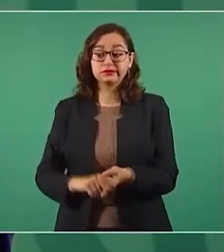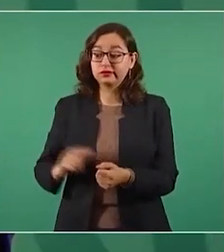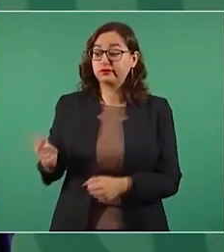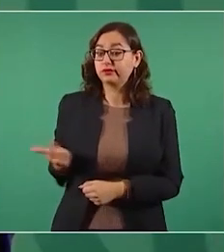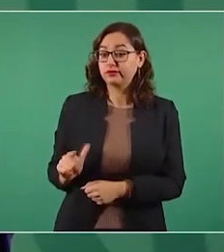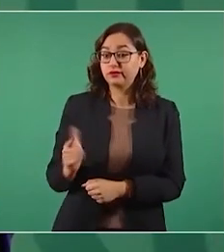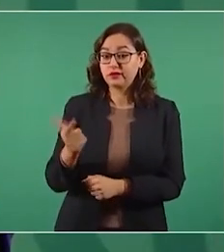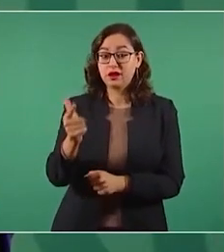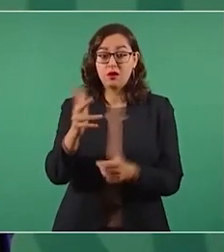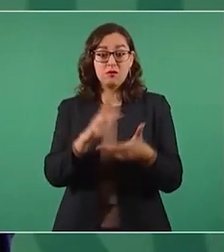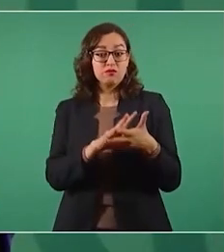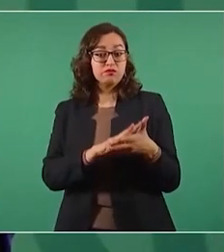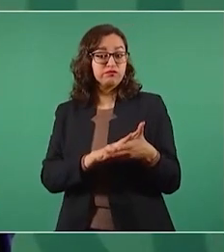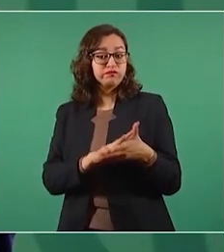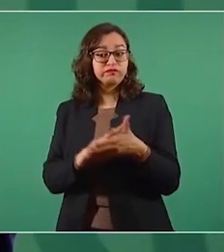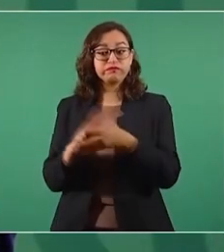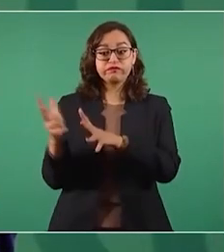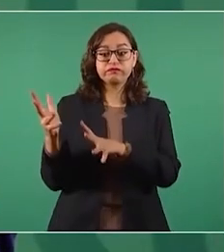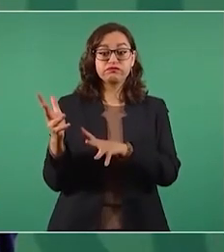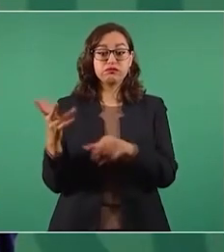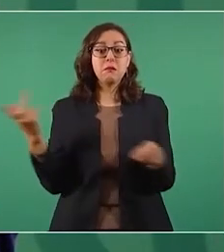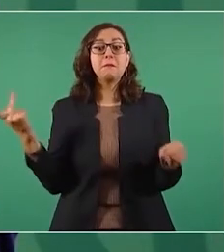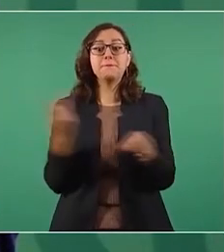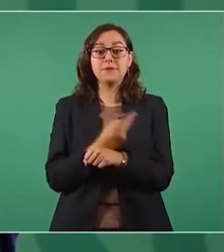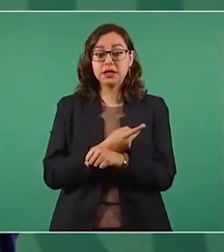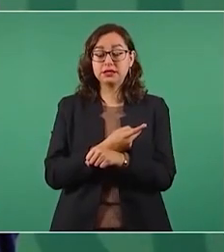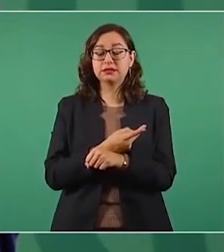se haya alentado